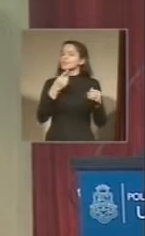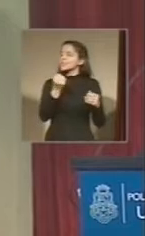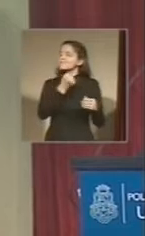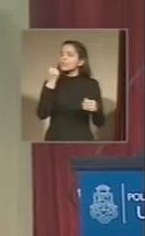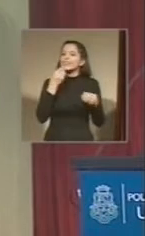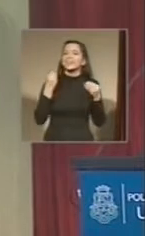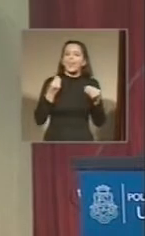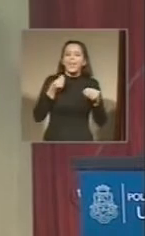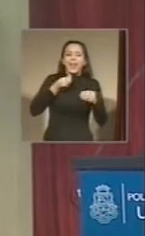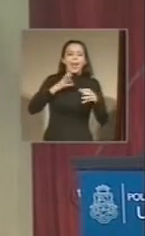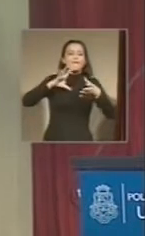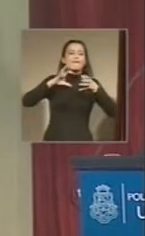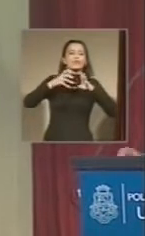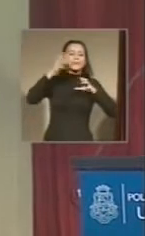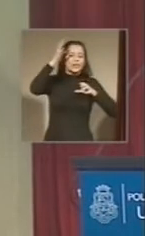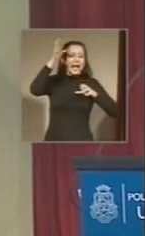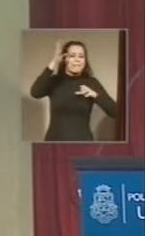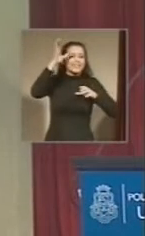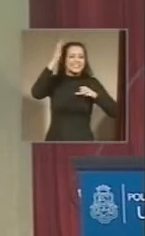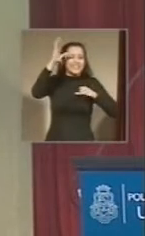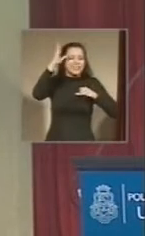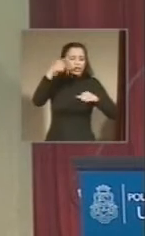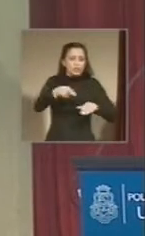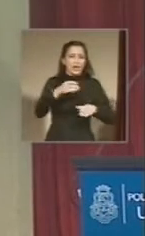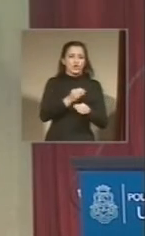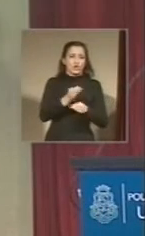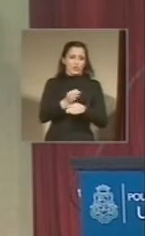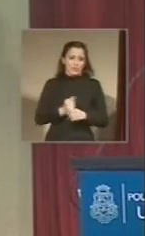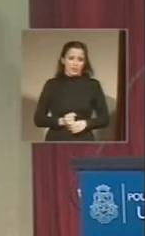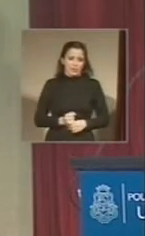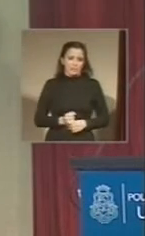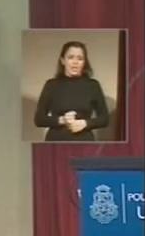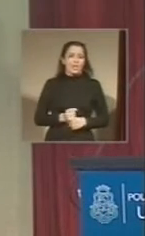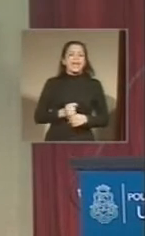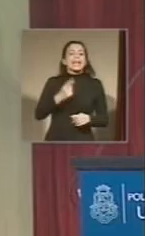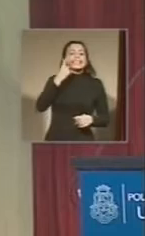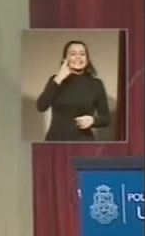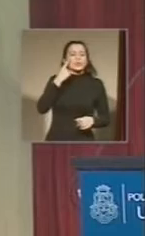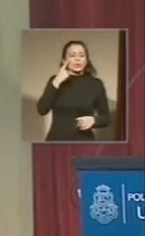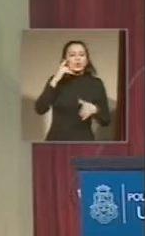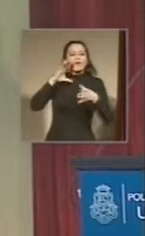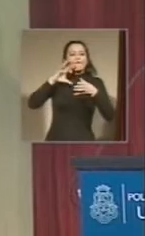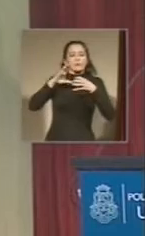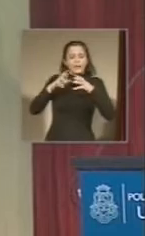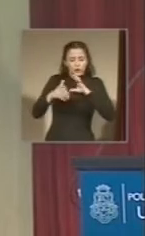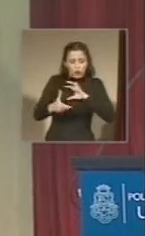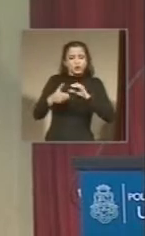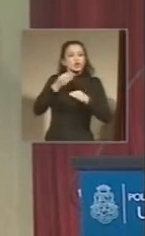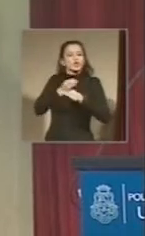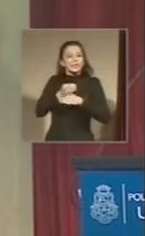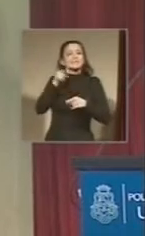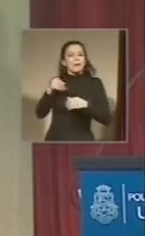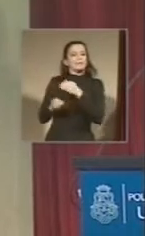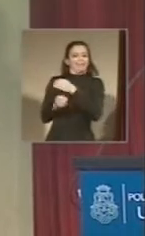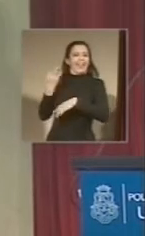indispensable para los docentes, sea de acceso gratuito a través de un instituto de formación docente, porque le aumentamos a